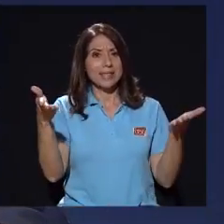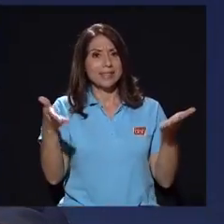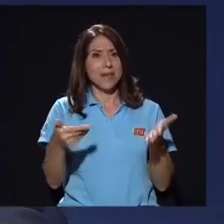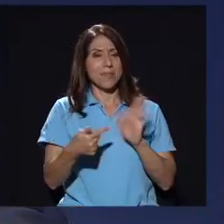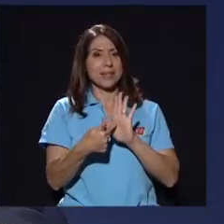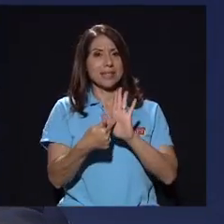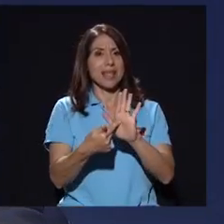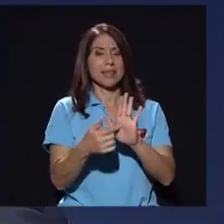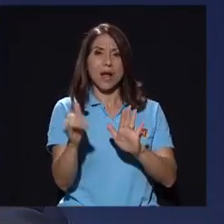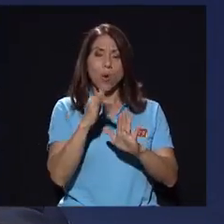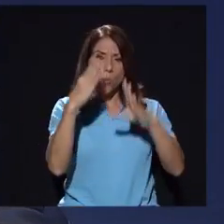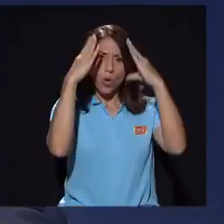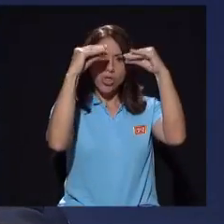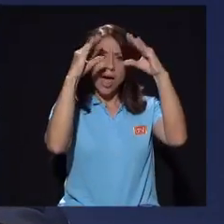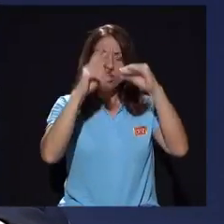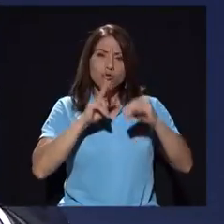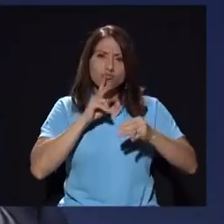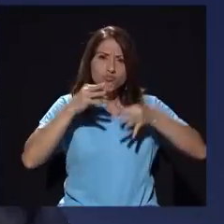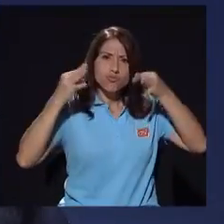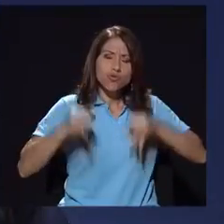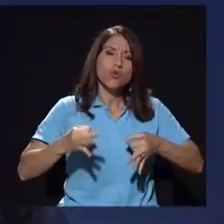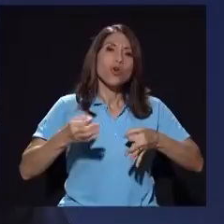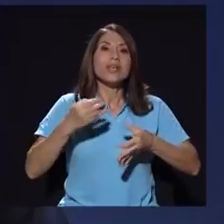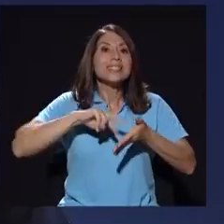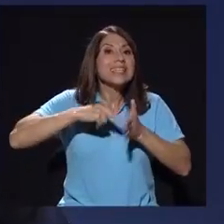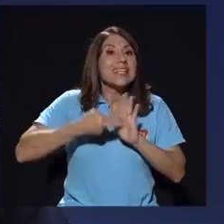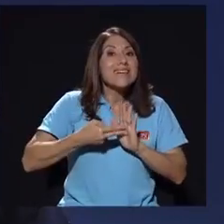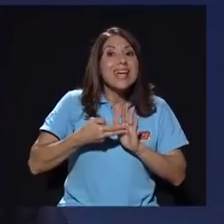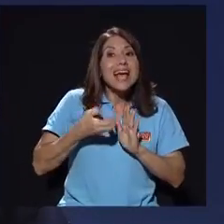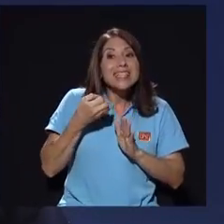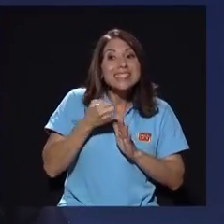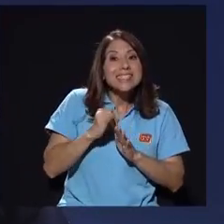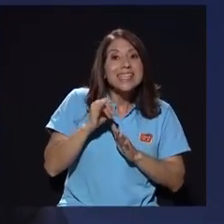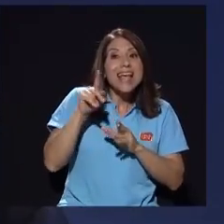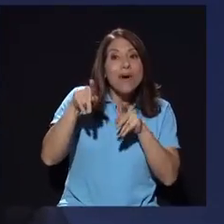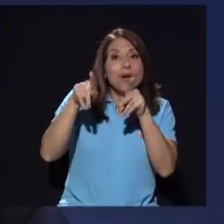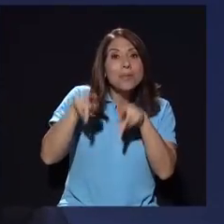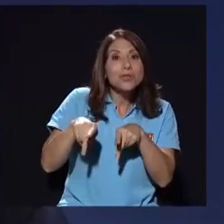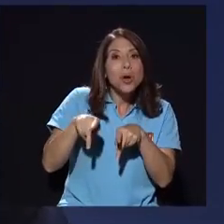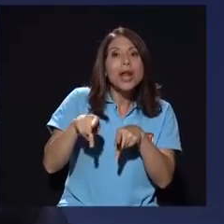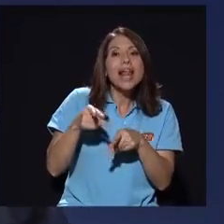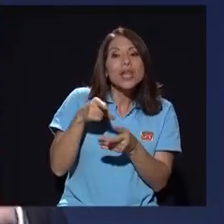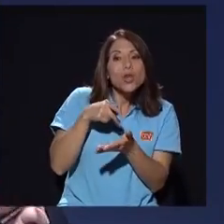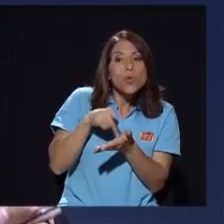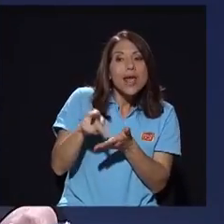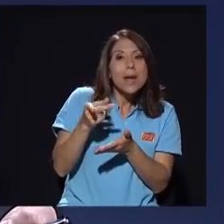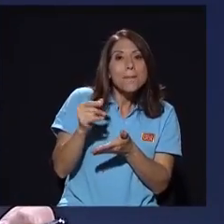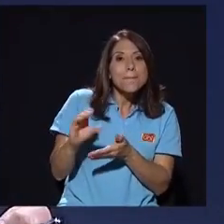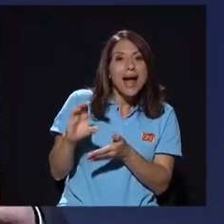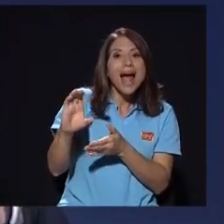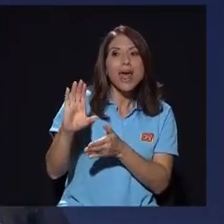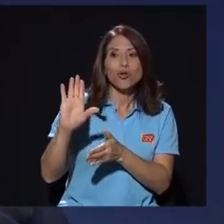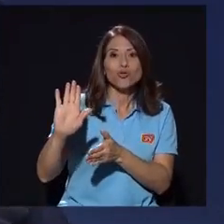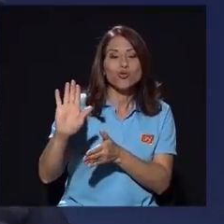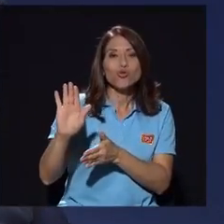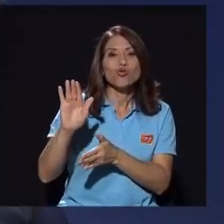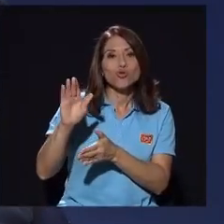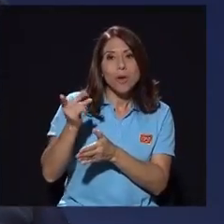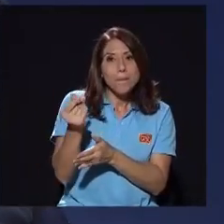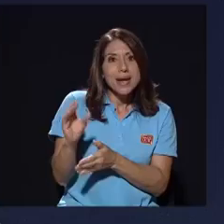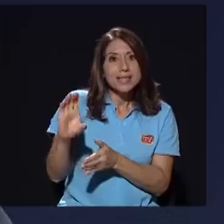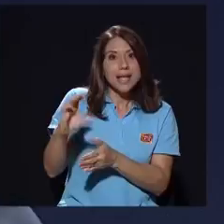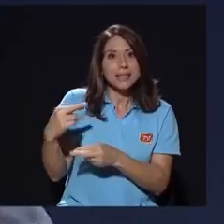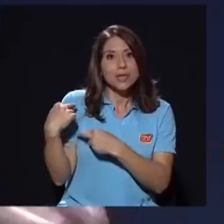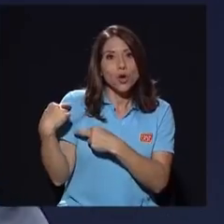como dato duro quiere decir que si a alguien le hubieran pagado las prestaciones, el cementazo no aparece Claro, porque él se